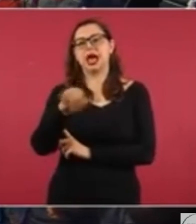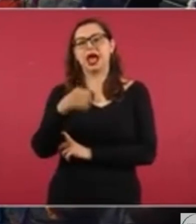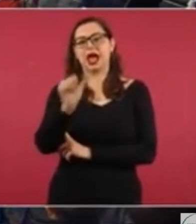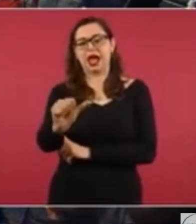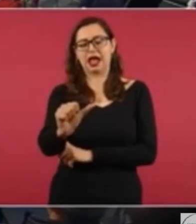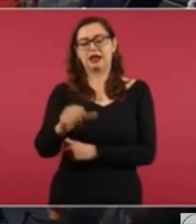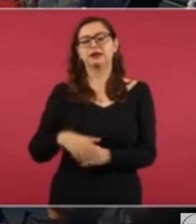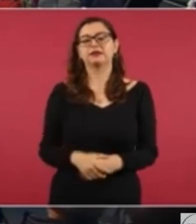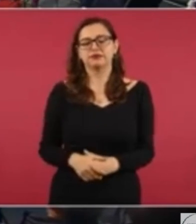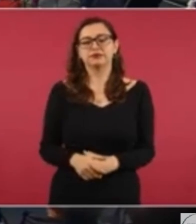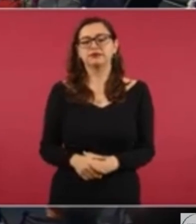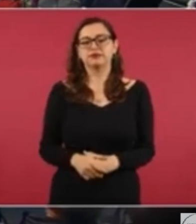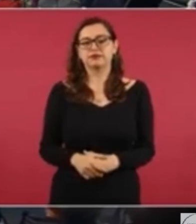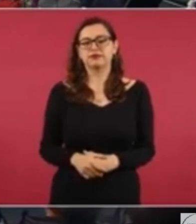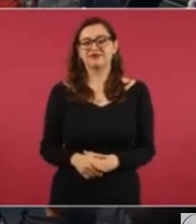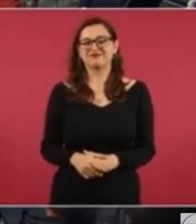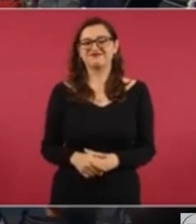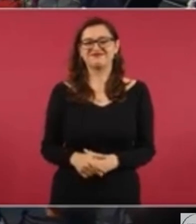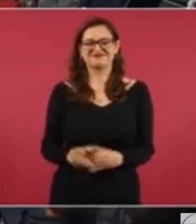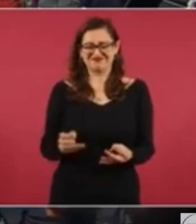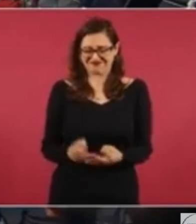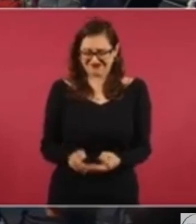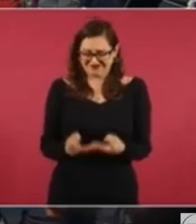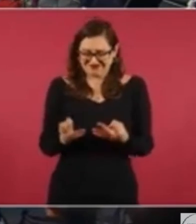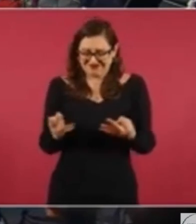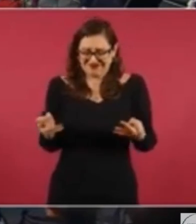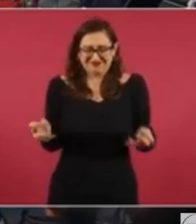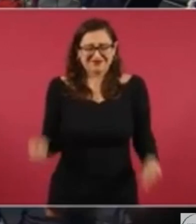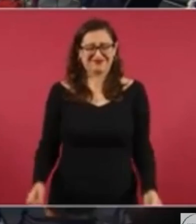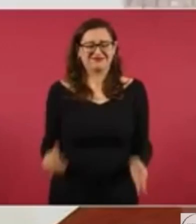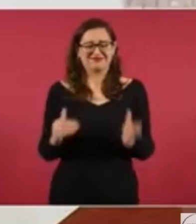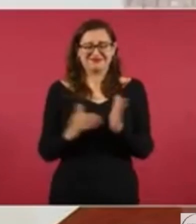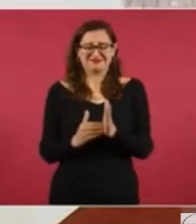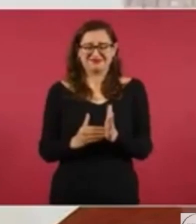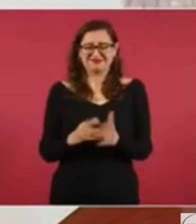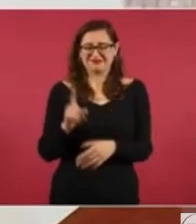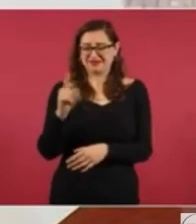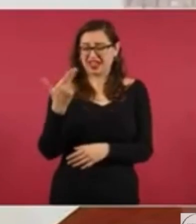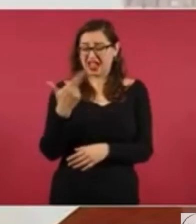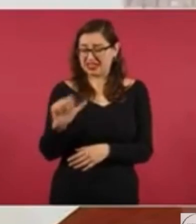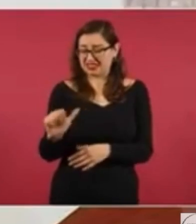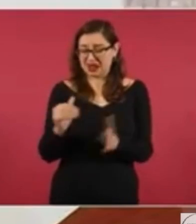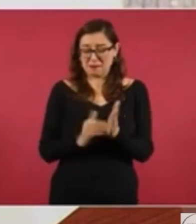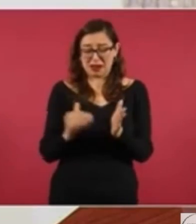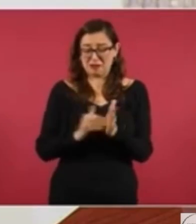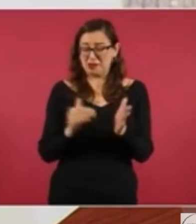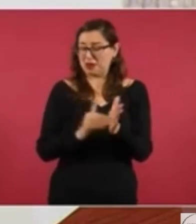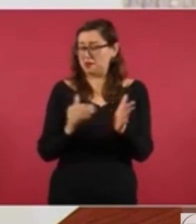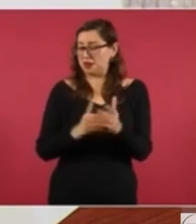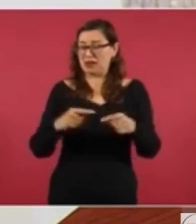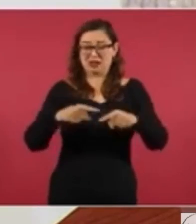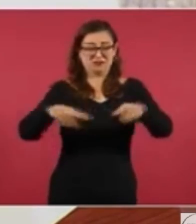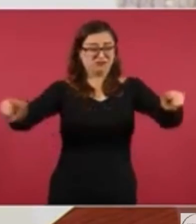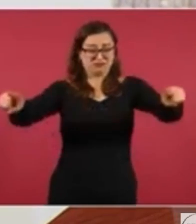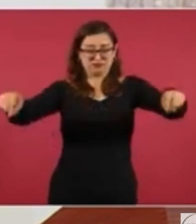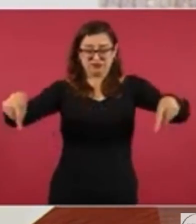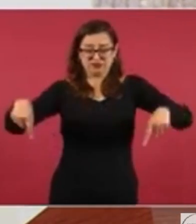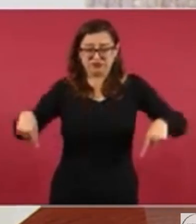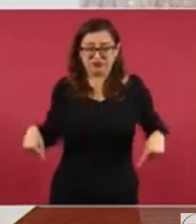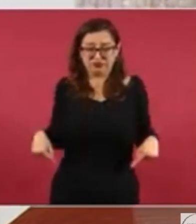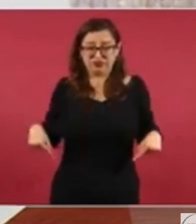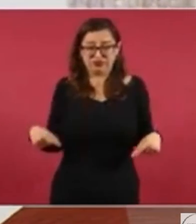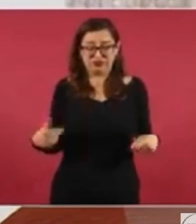Xeljá. Xeljá, eran miles de hectáreas, un fideicomiso